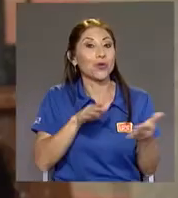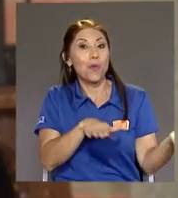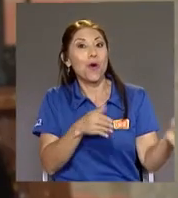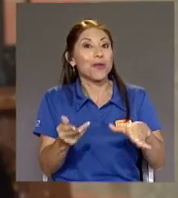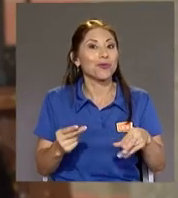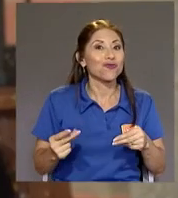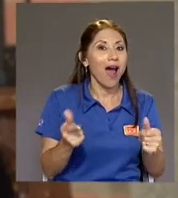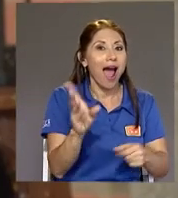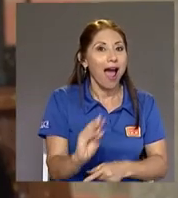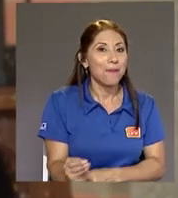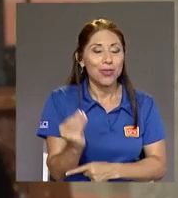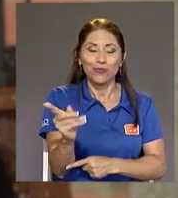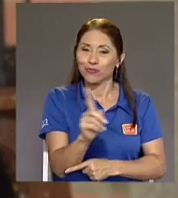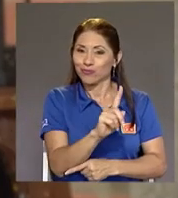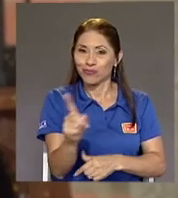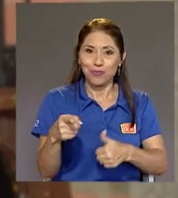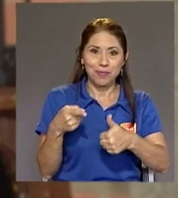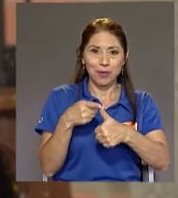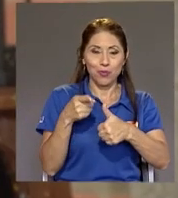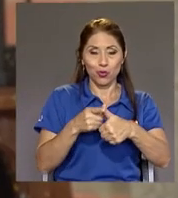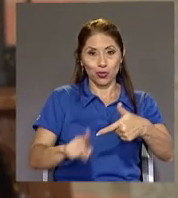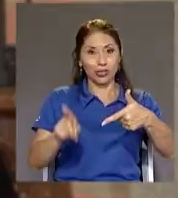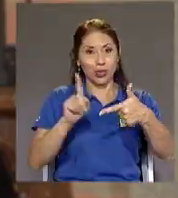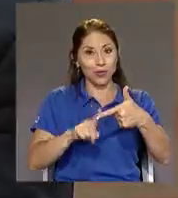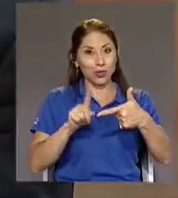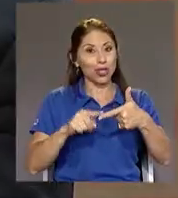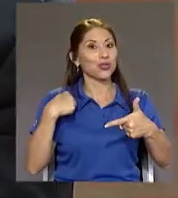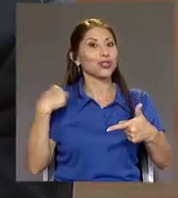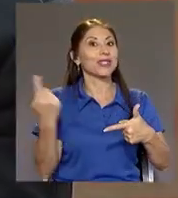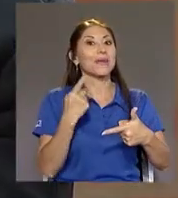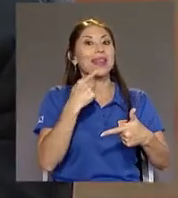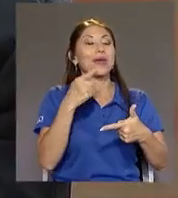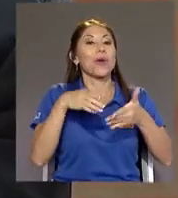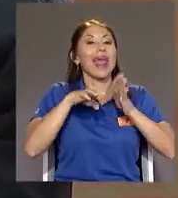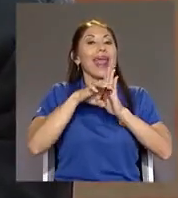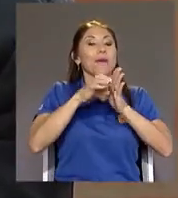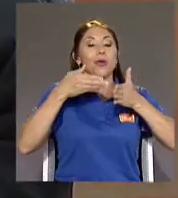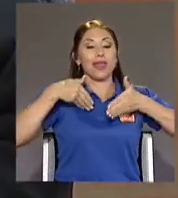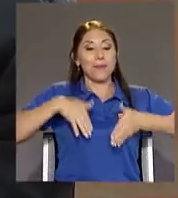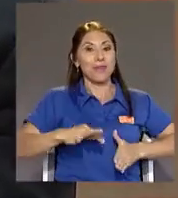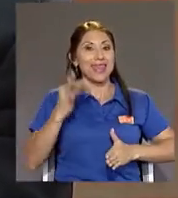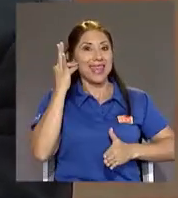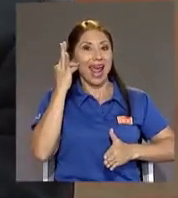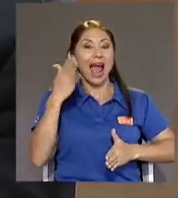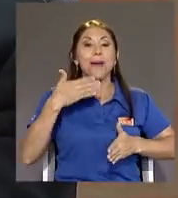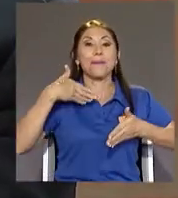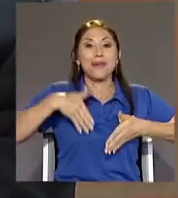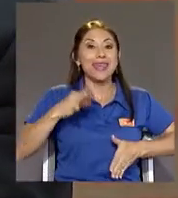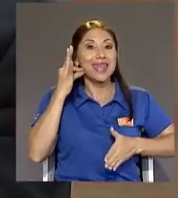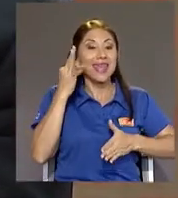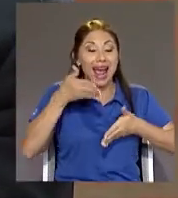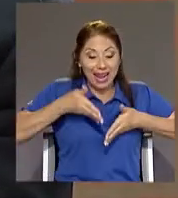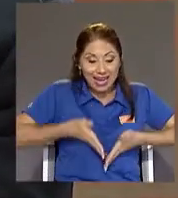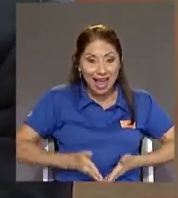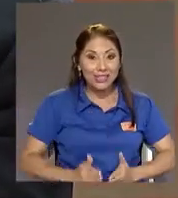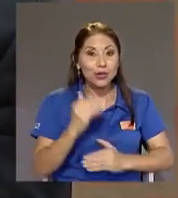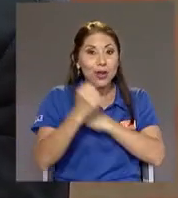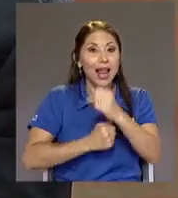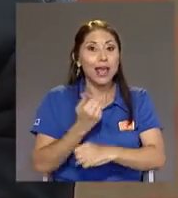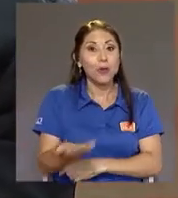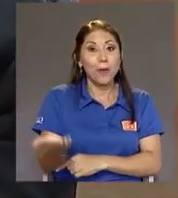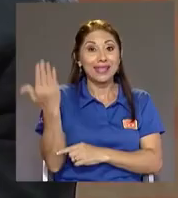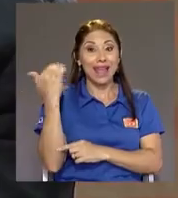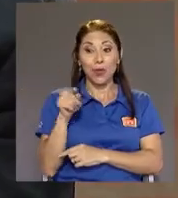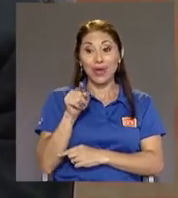Segundo punto Y aquí yo siempre doy El ejemplo De mi hija Mi hija Que nació El año pasado Tiene una expectativa De vida